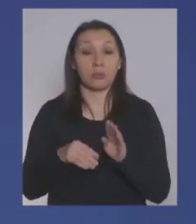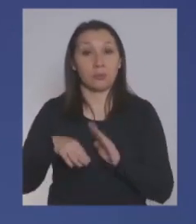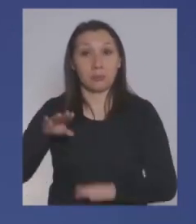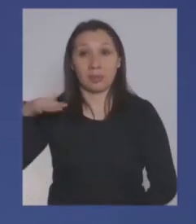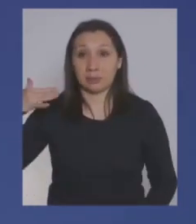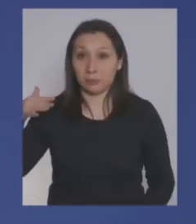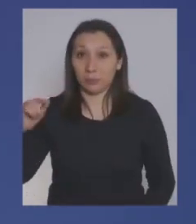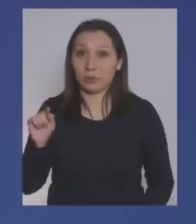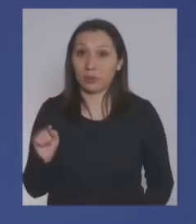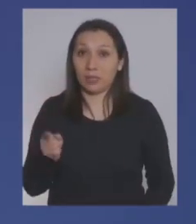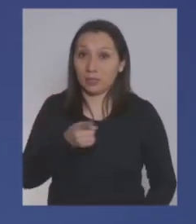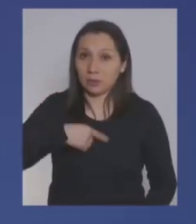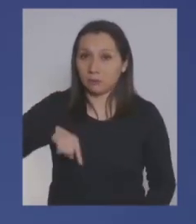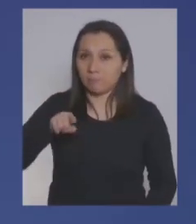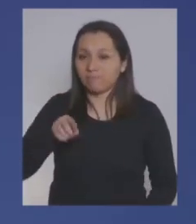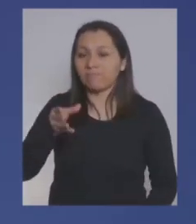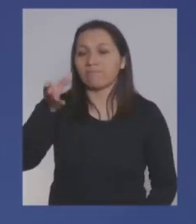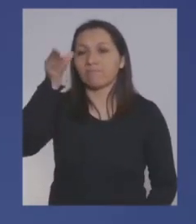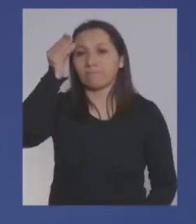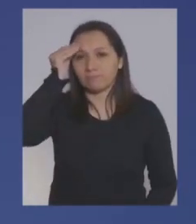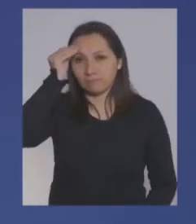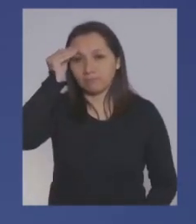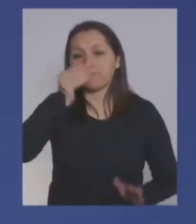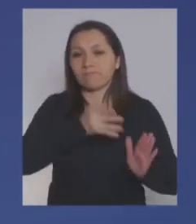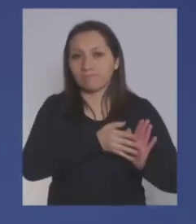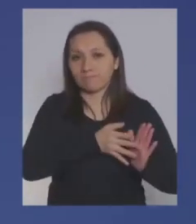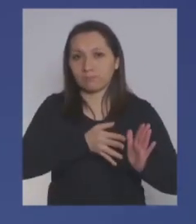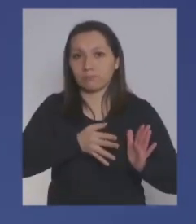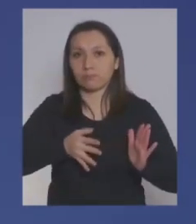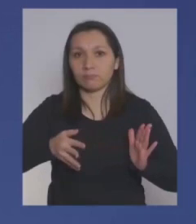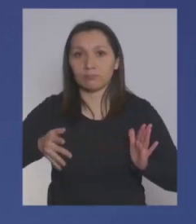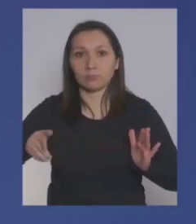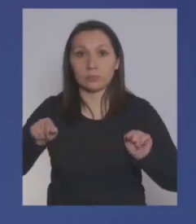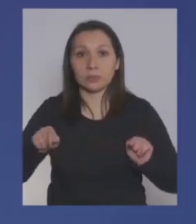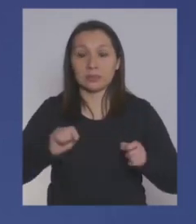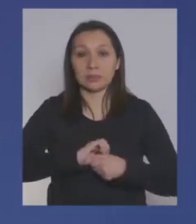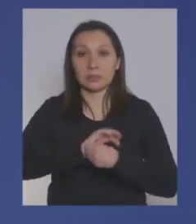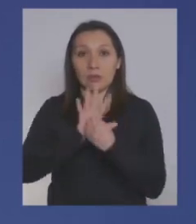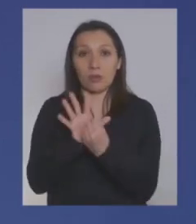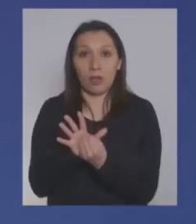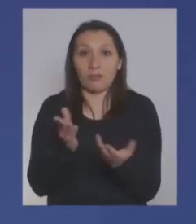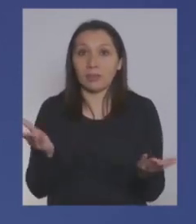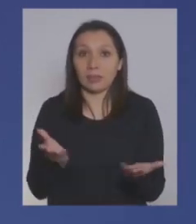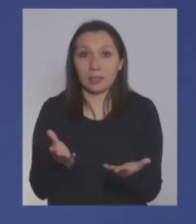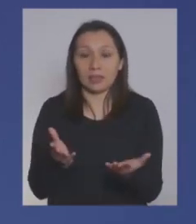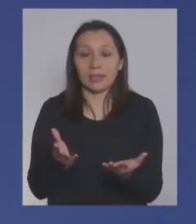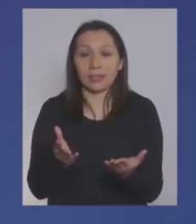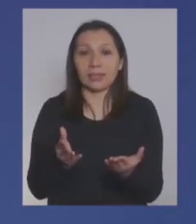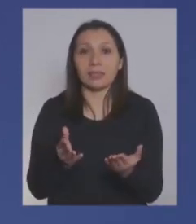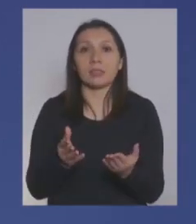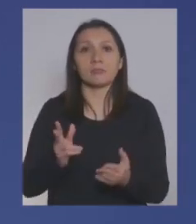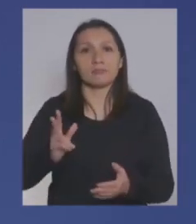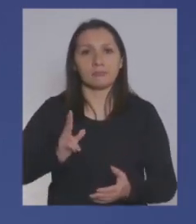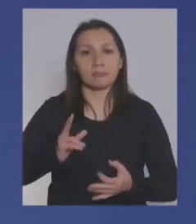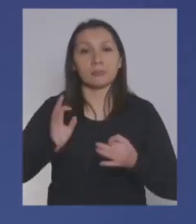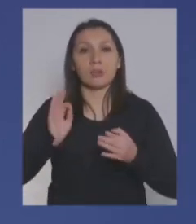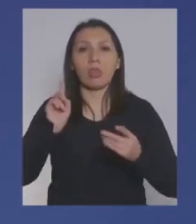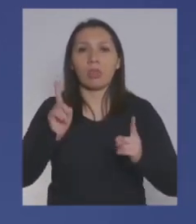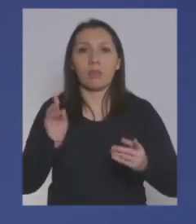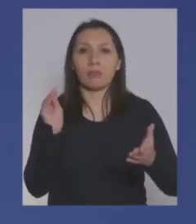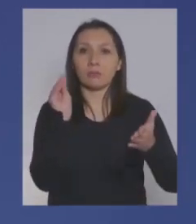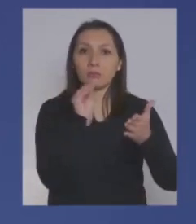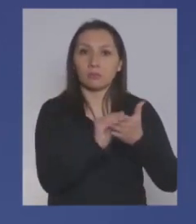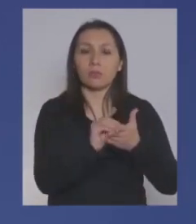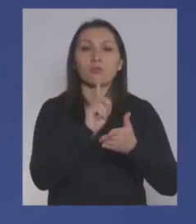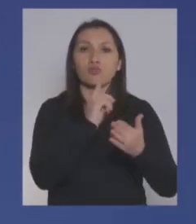relevantes que nosotros hemos aprendido, las lecciones que se han aprendido durante esta crisis, es que la formalidad, el estar registrado, el